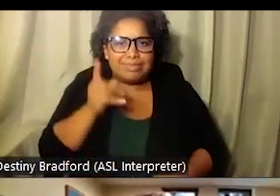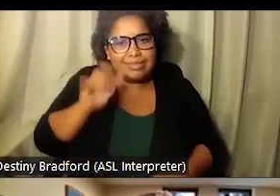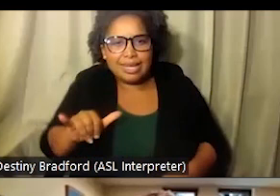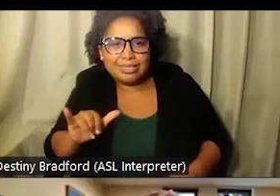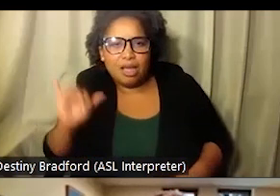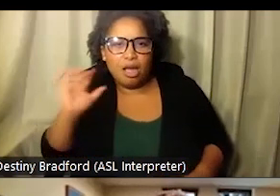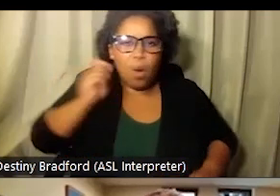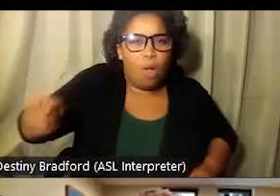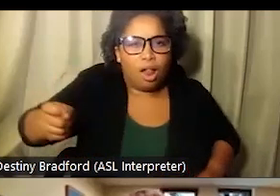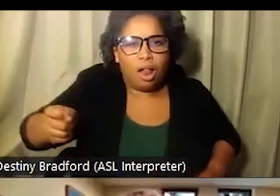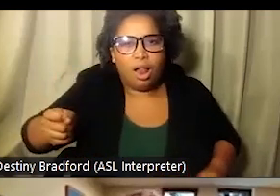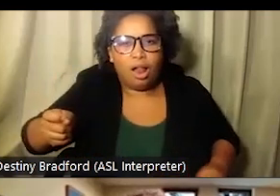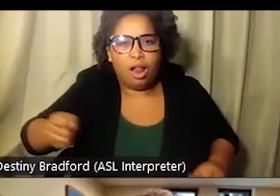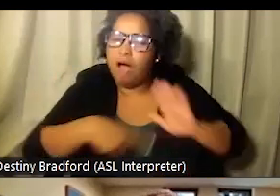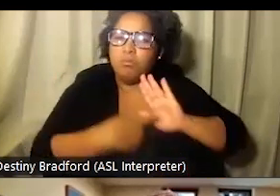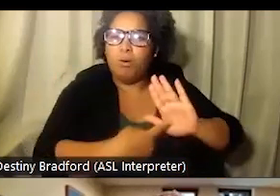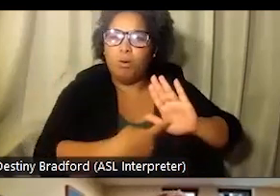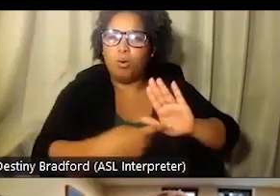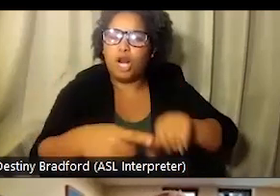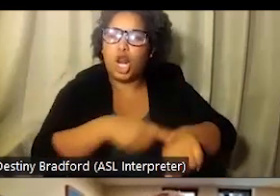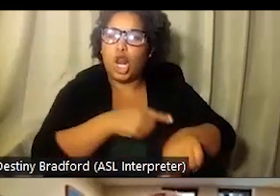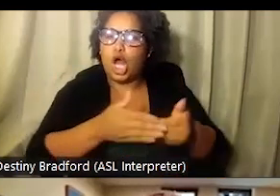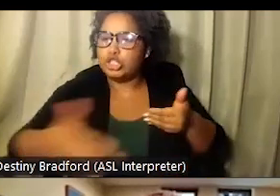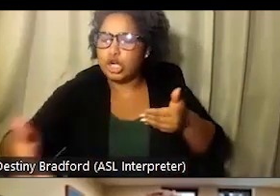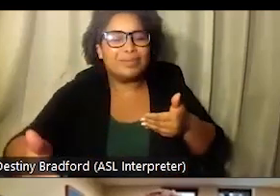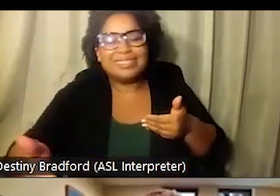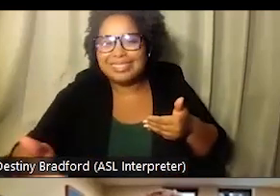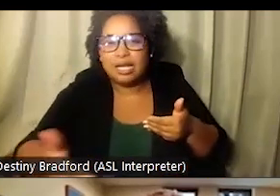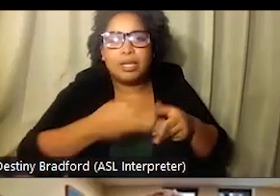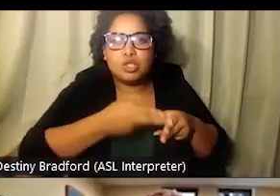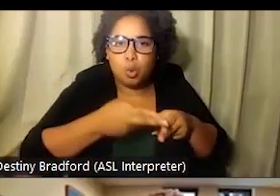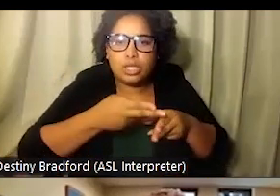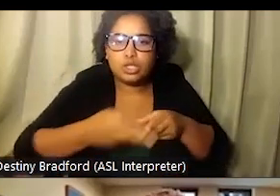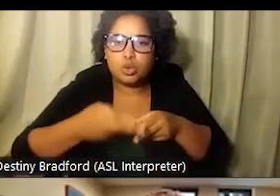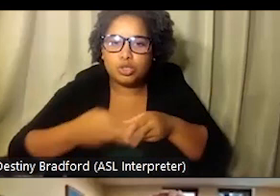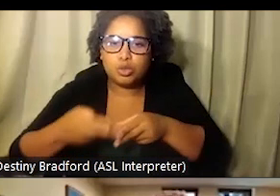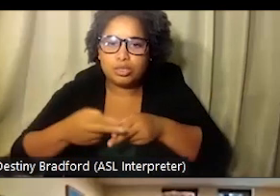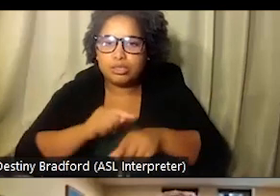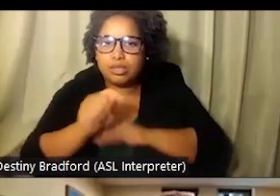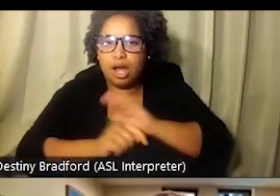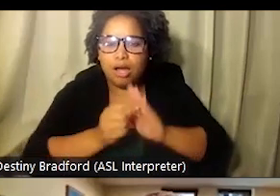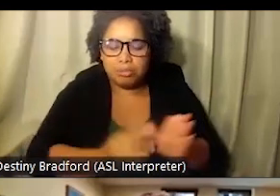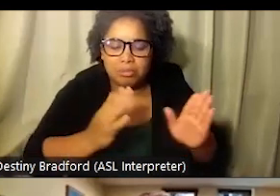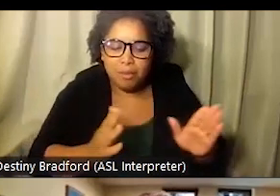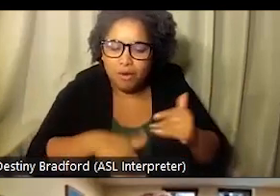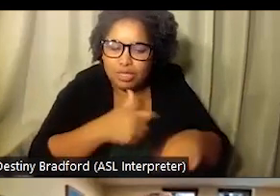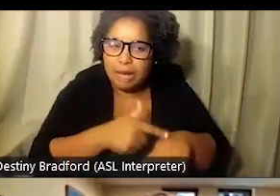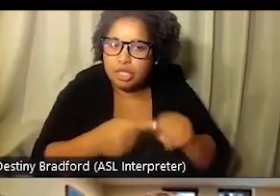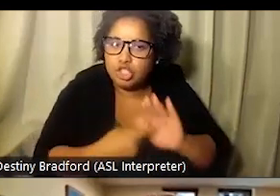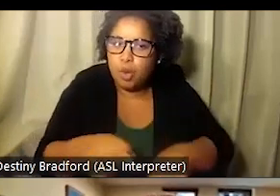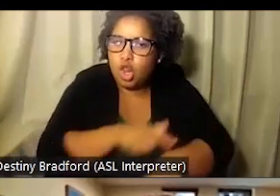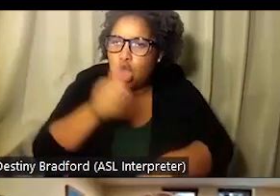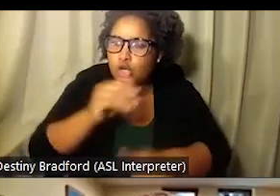en futuro. Y la recopilación de datos tal vez no es tan extravagante o sensual, ¿verdad? Como parece cuando se usa la